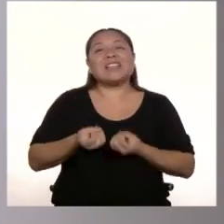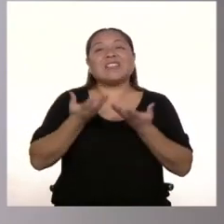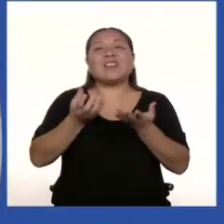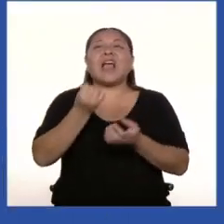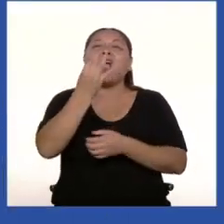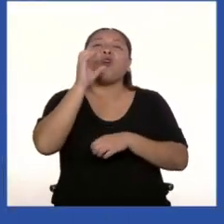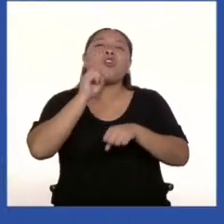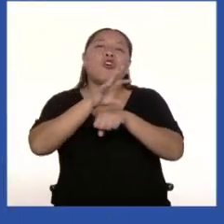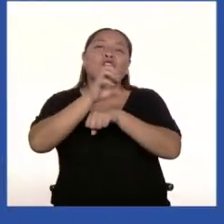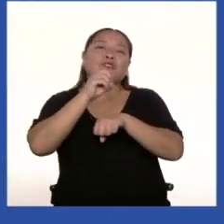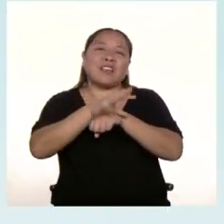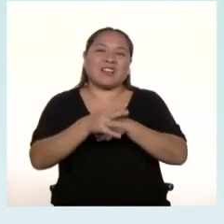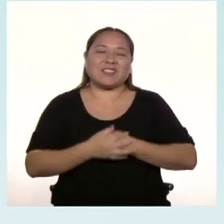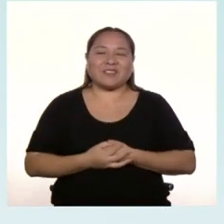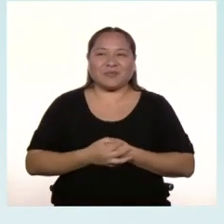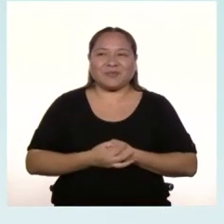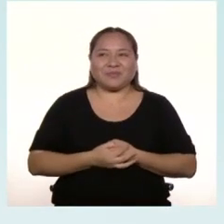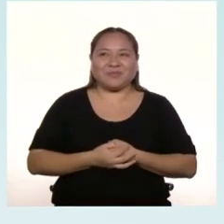recomendaciones.